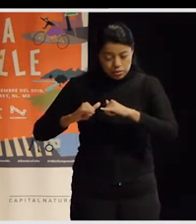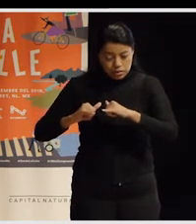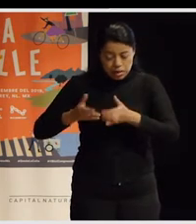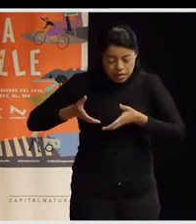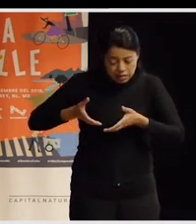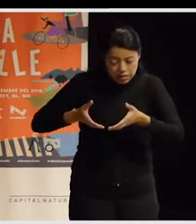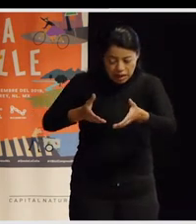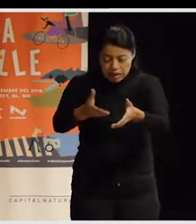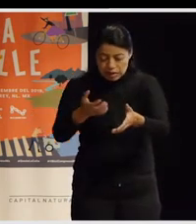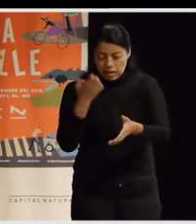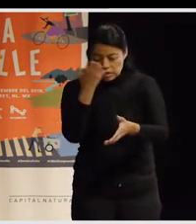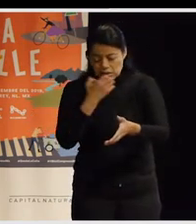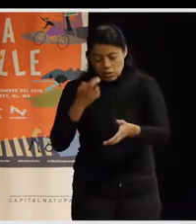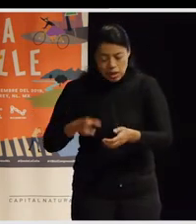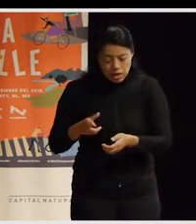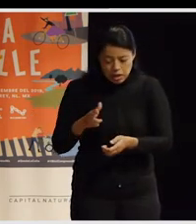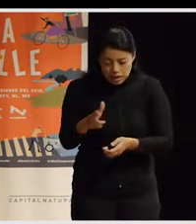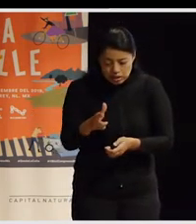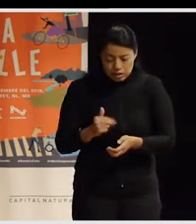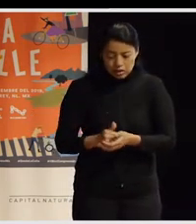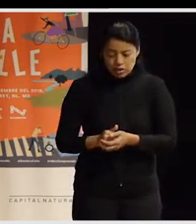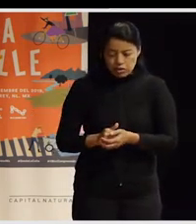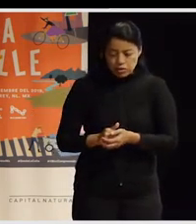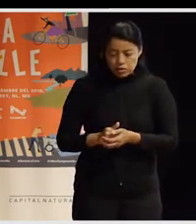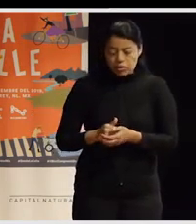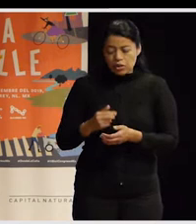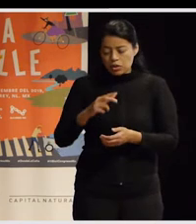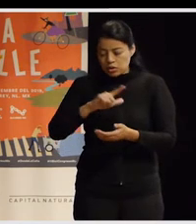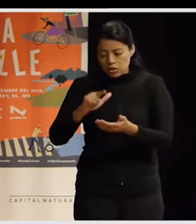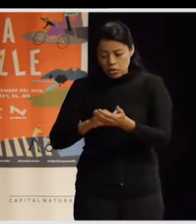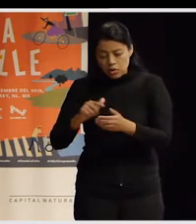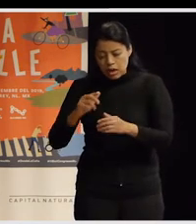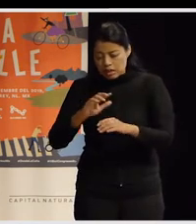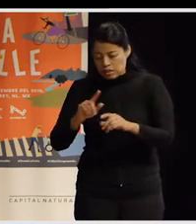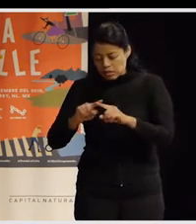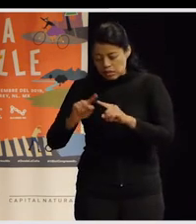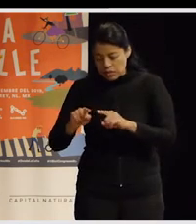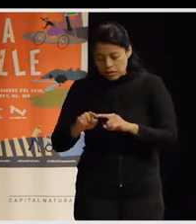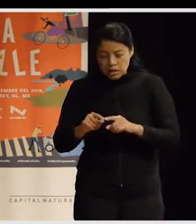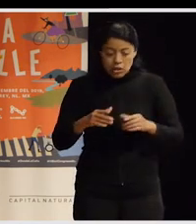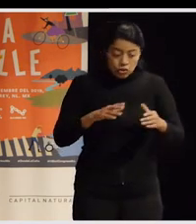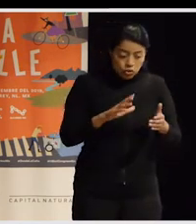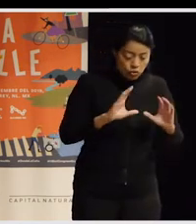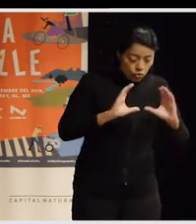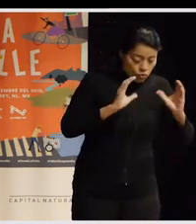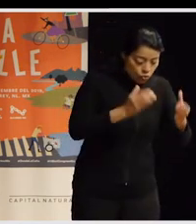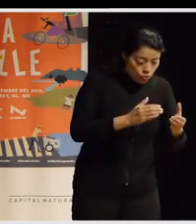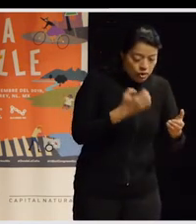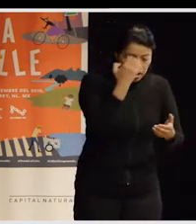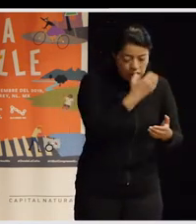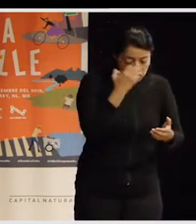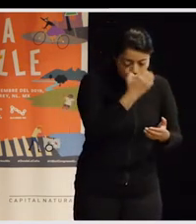de carreteras, escuela, río, ¿no?, y lugares de poder y otro es el mapa, digamos, como de guardias comunitarios, barrios, escuelas,